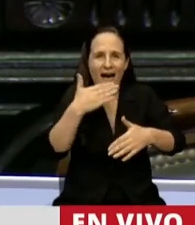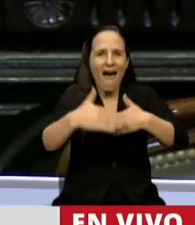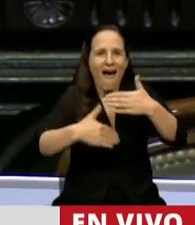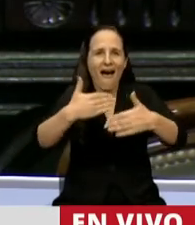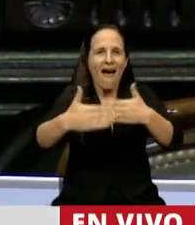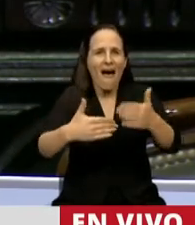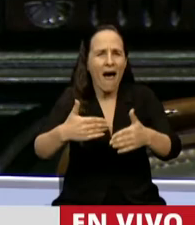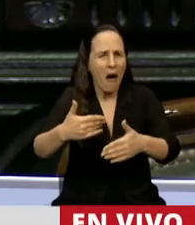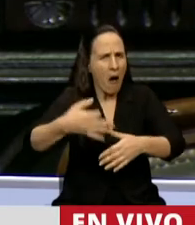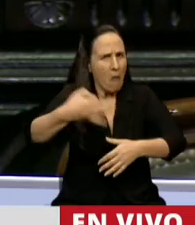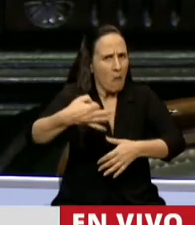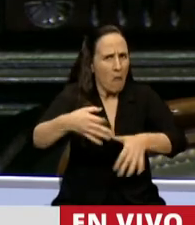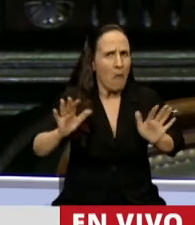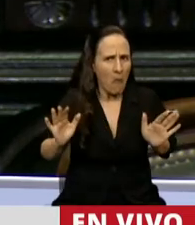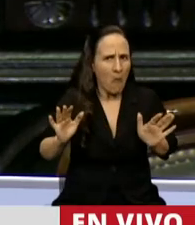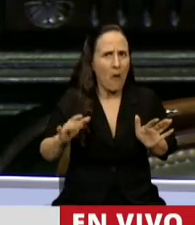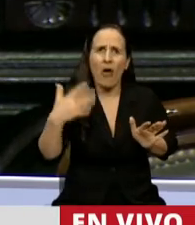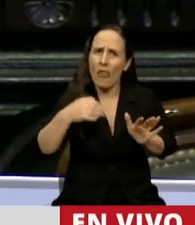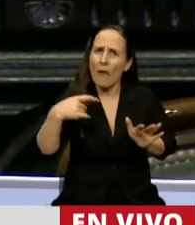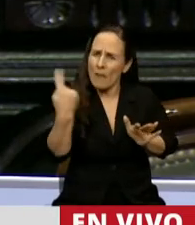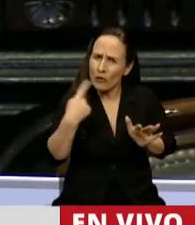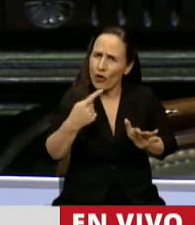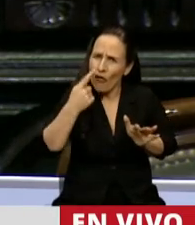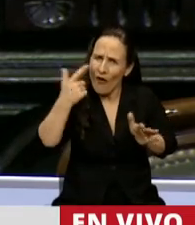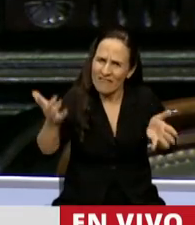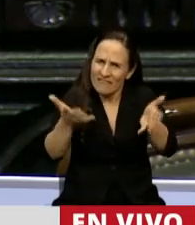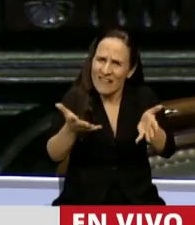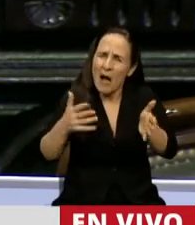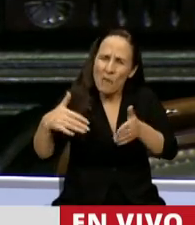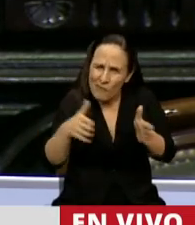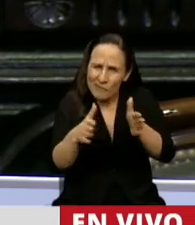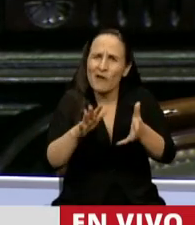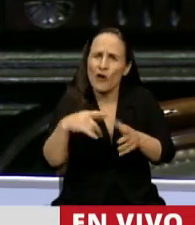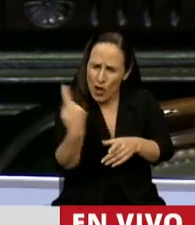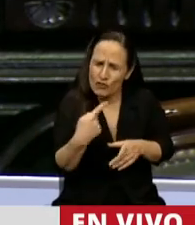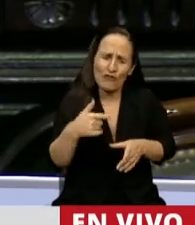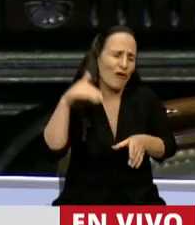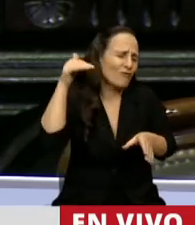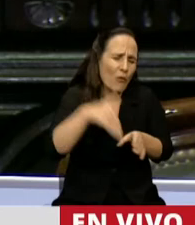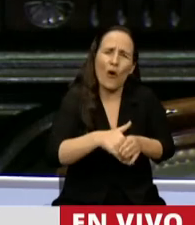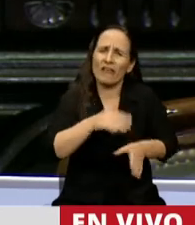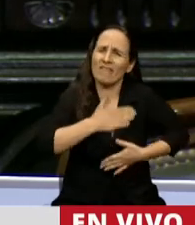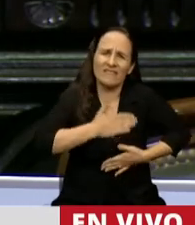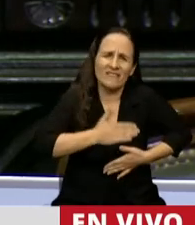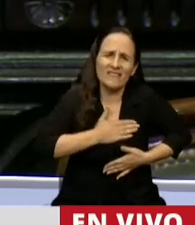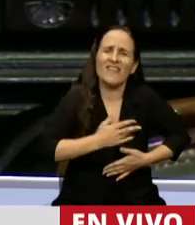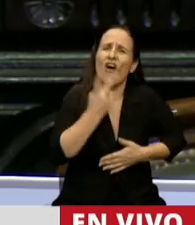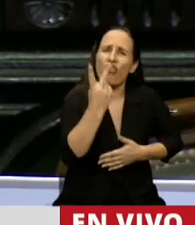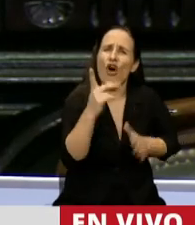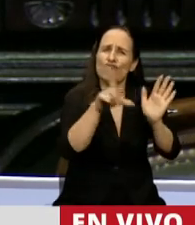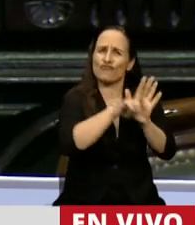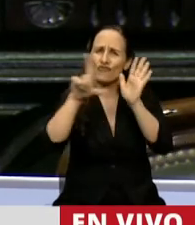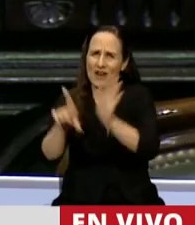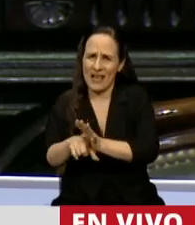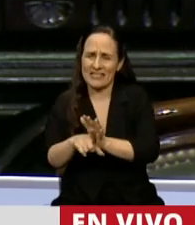correcto, que debe ser alentado. Auspiciamos y vamos a votar con mucho gusto estas dos leyes,